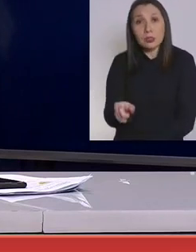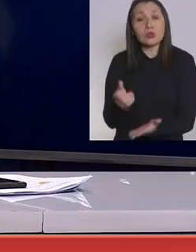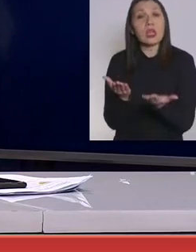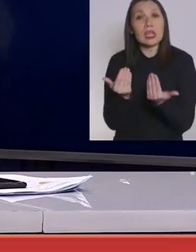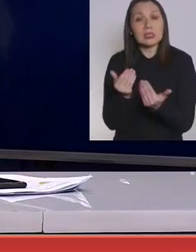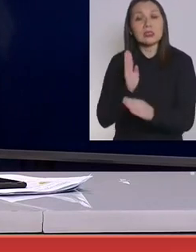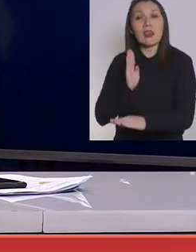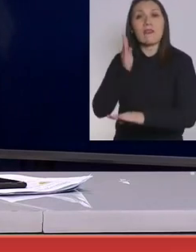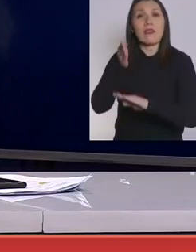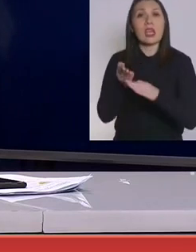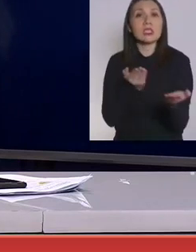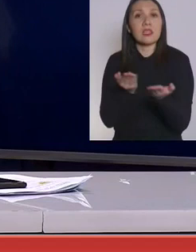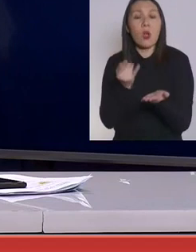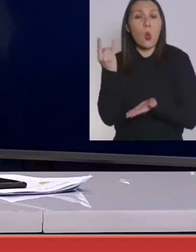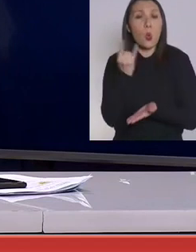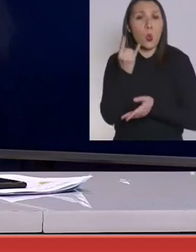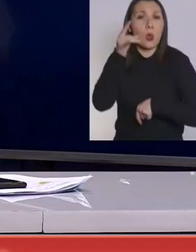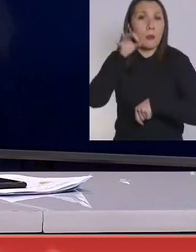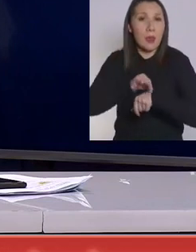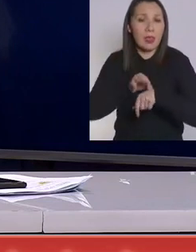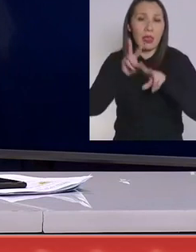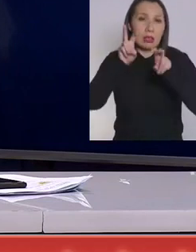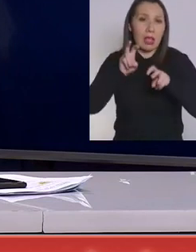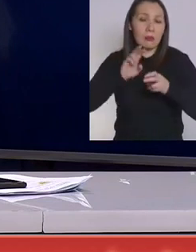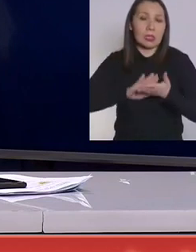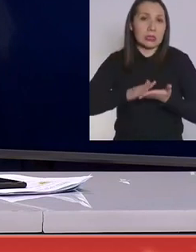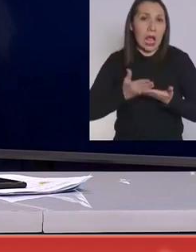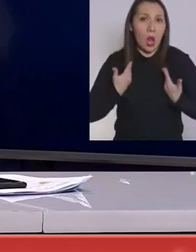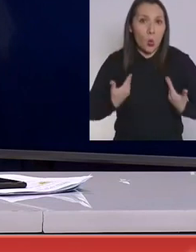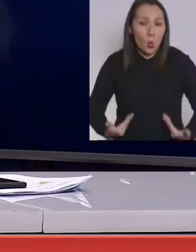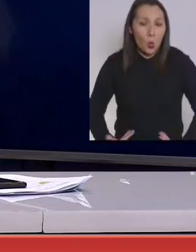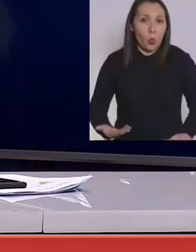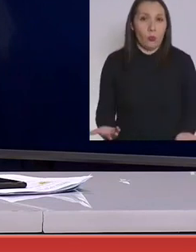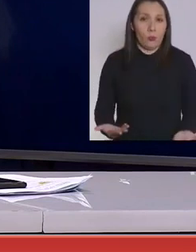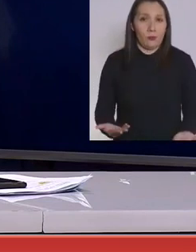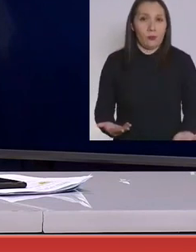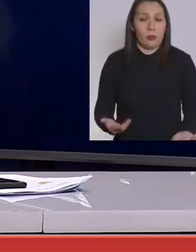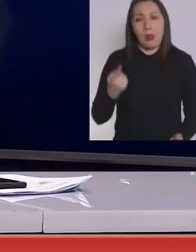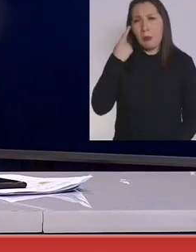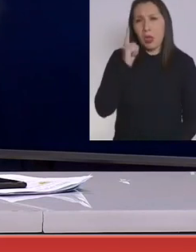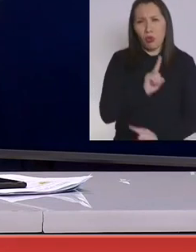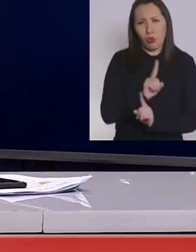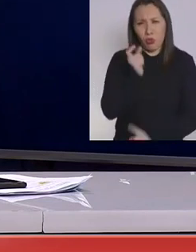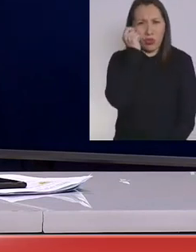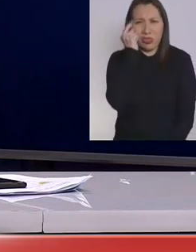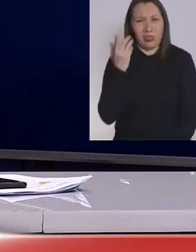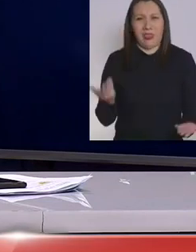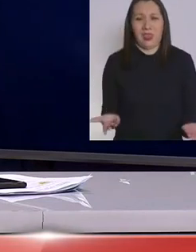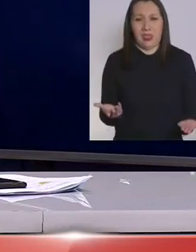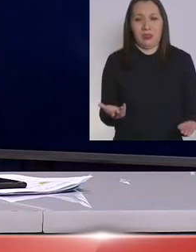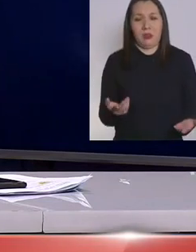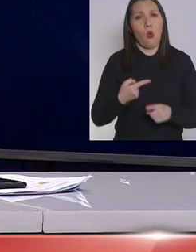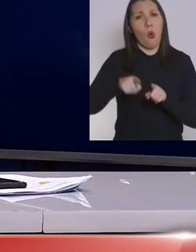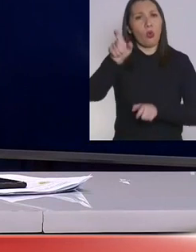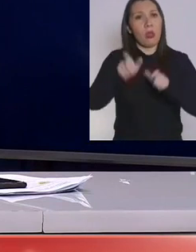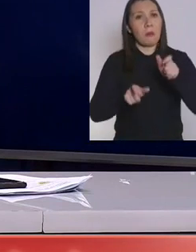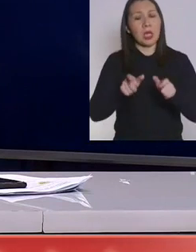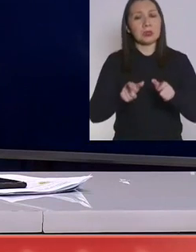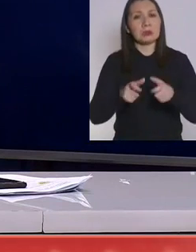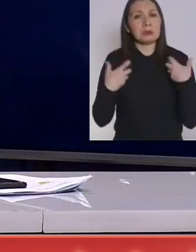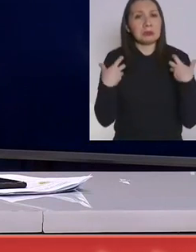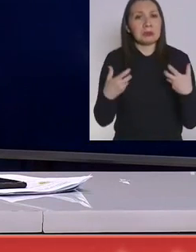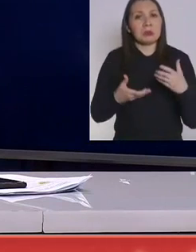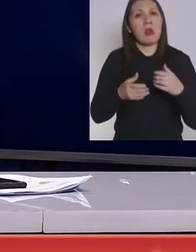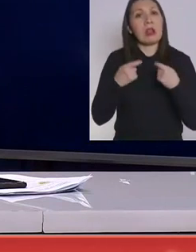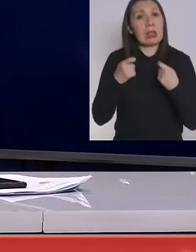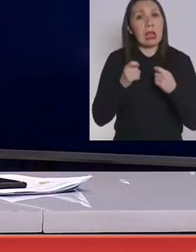requiera ir a un servicio de urgencia por temas sanitarios, de salud. Pero no entendemos que hayan personas que